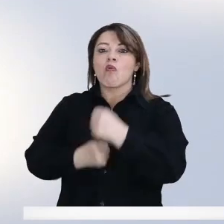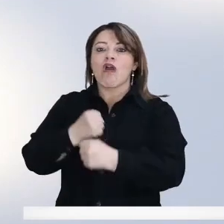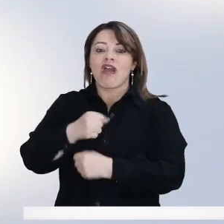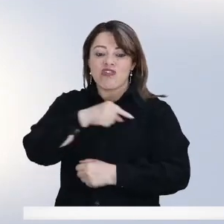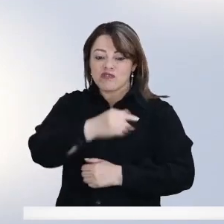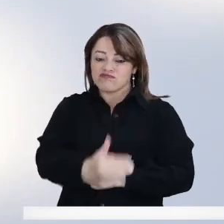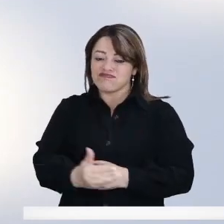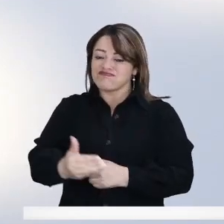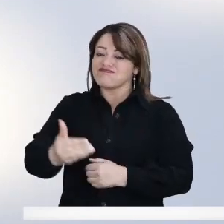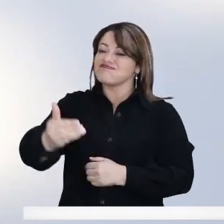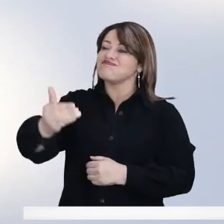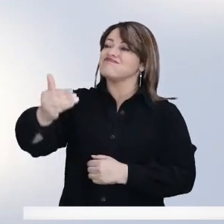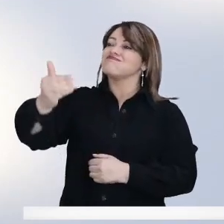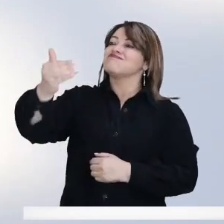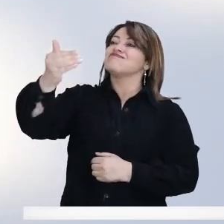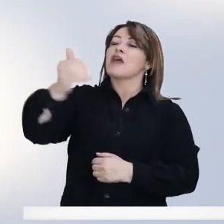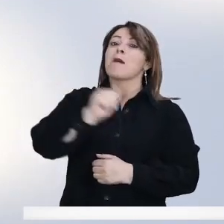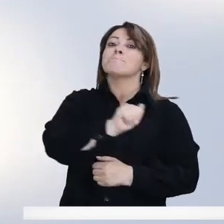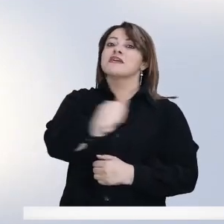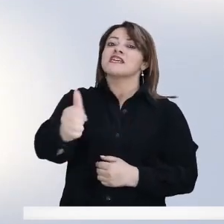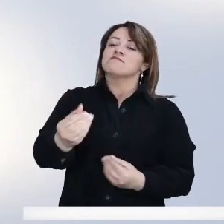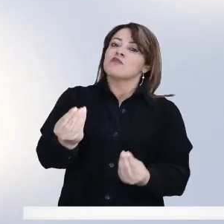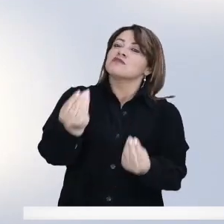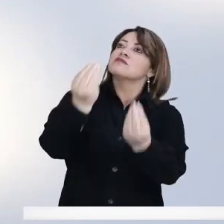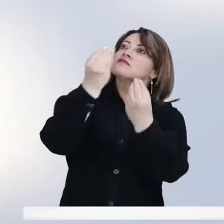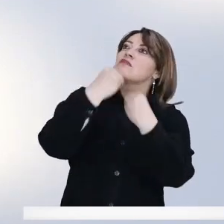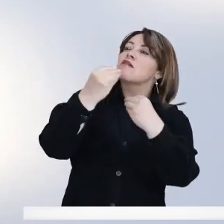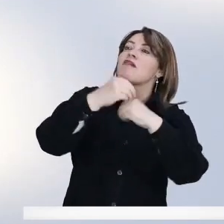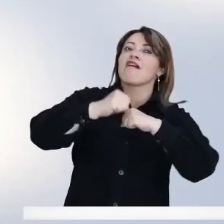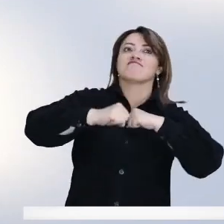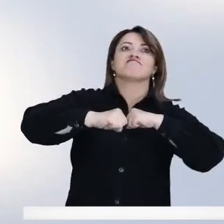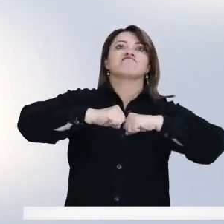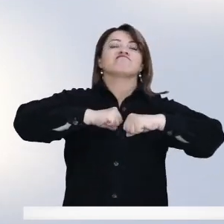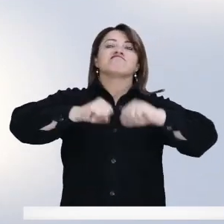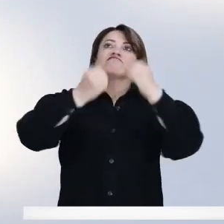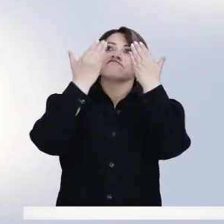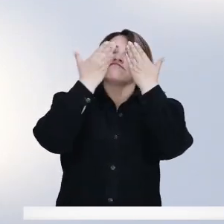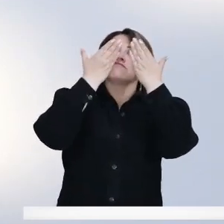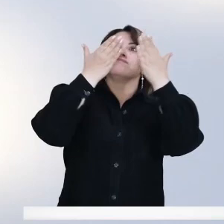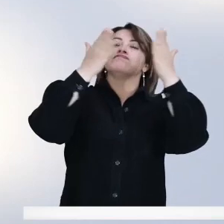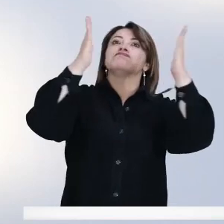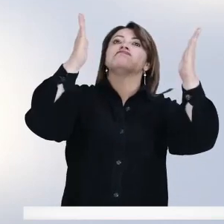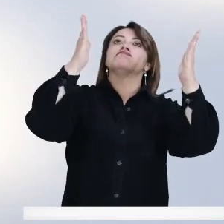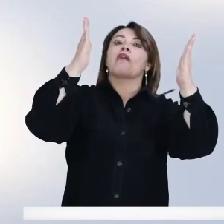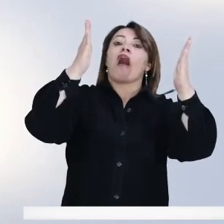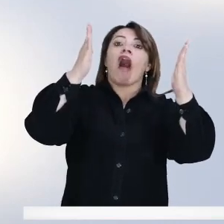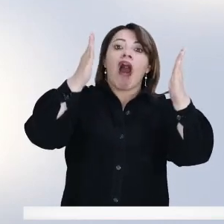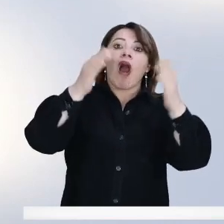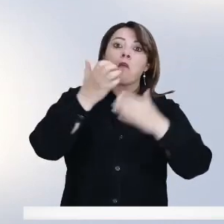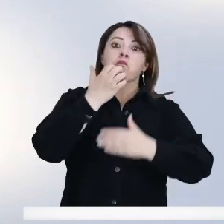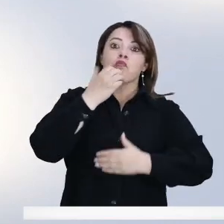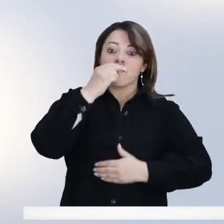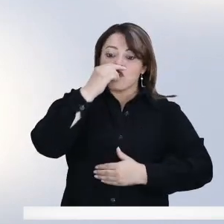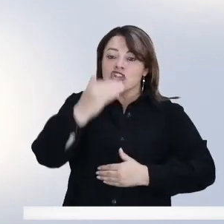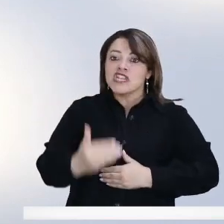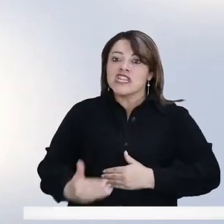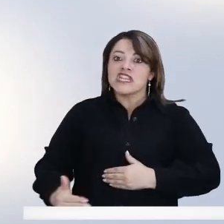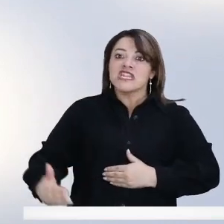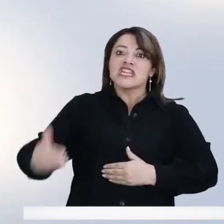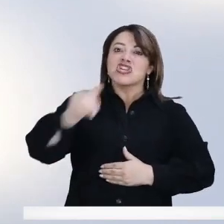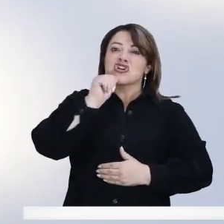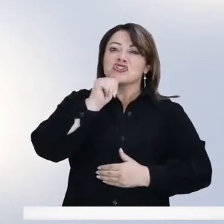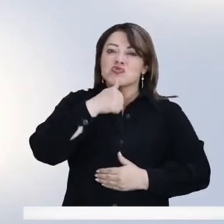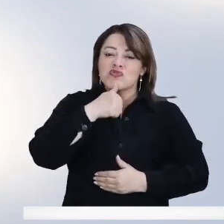en el que los y las niñas están creando su autoestima, están creando todas aquellas heridas de infancia que cuando son grandes empiezan a